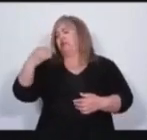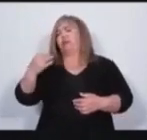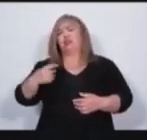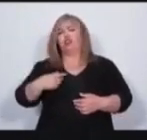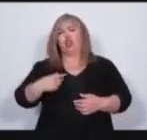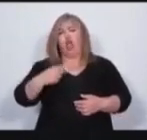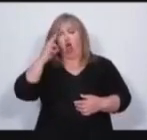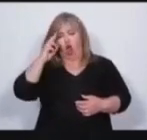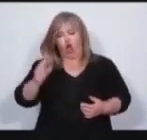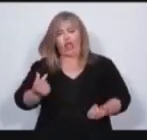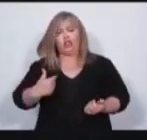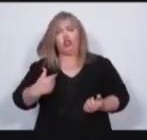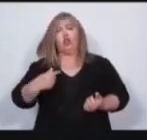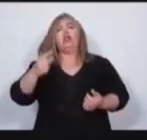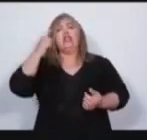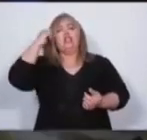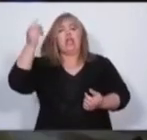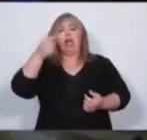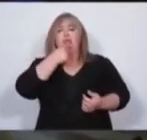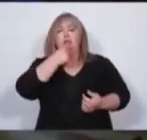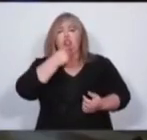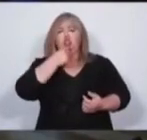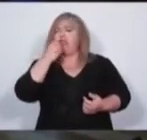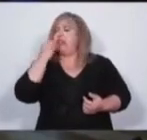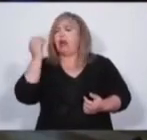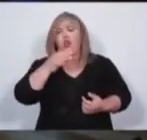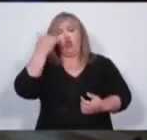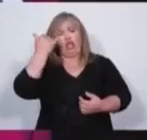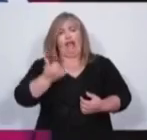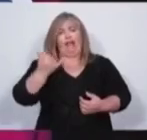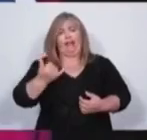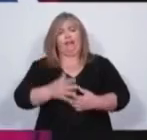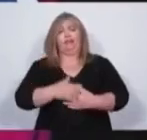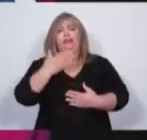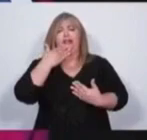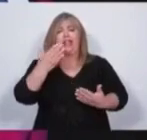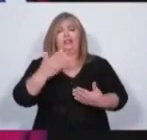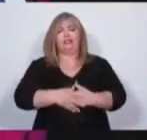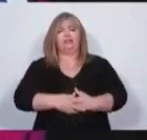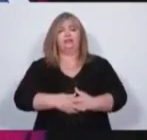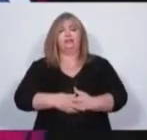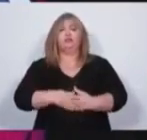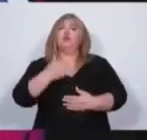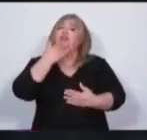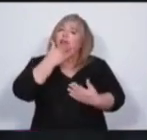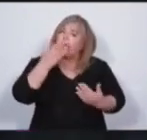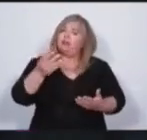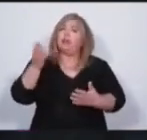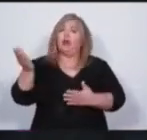demostrado tener las mejores ideas para Mendoza. Gracias. Gracias por respetar el tiempo. Señora Casado.